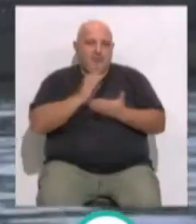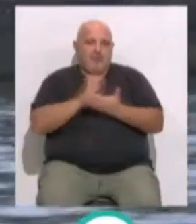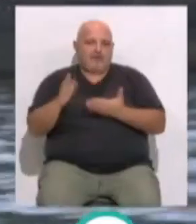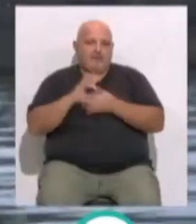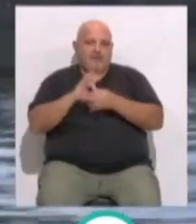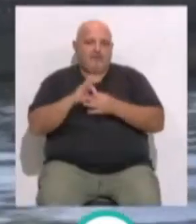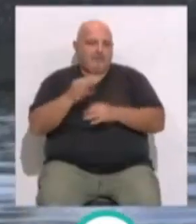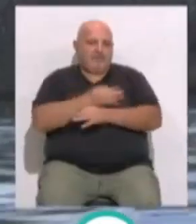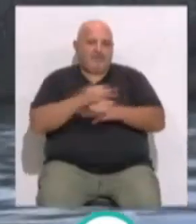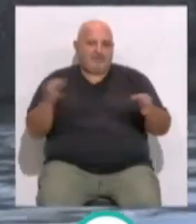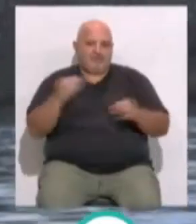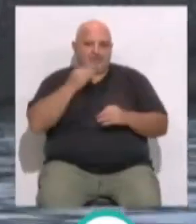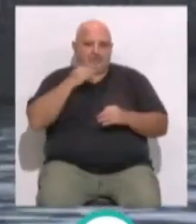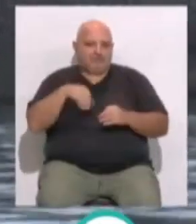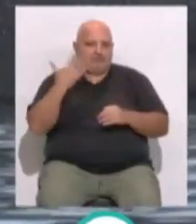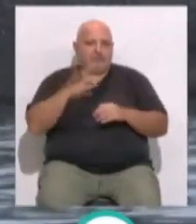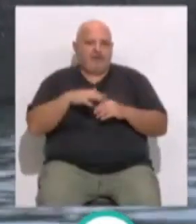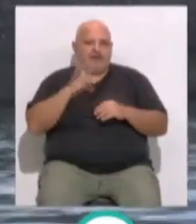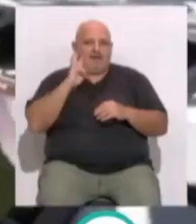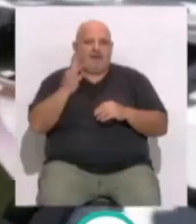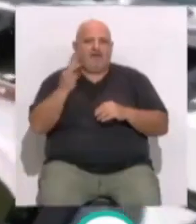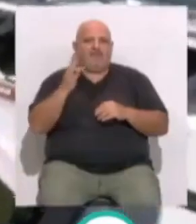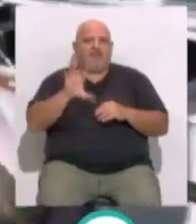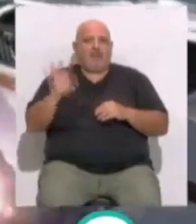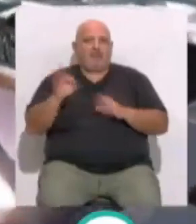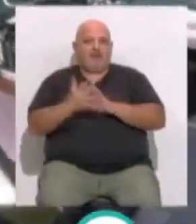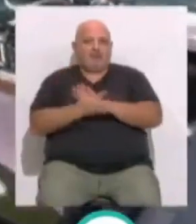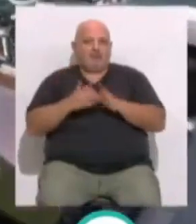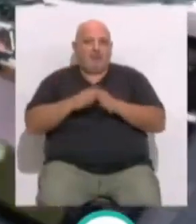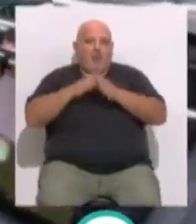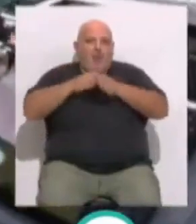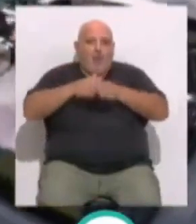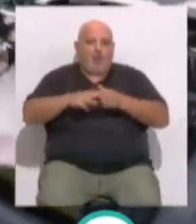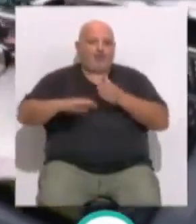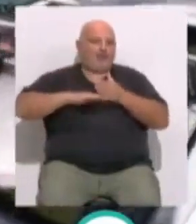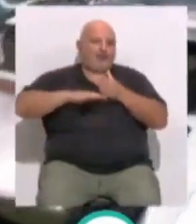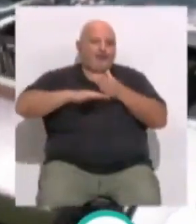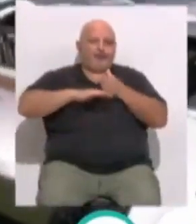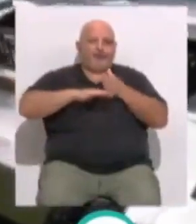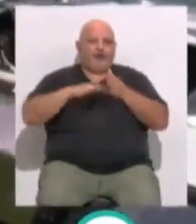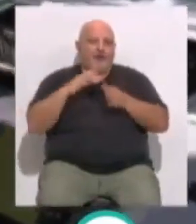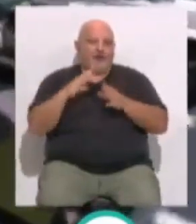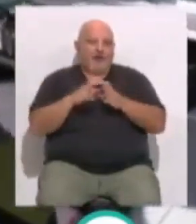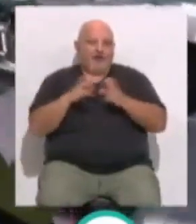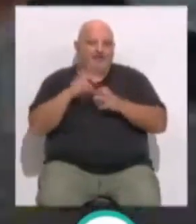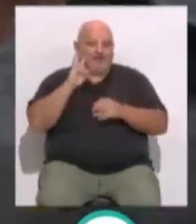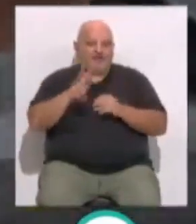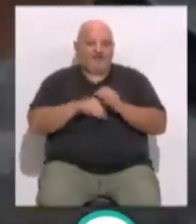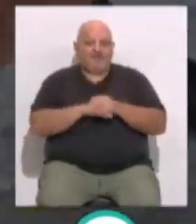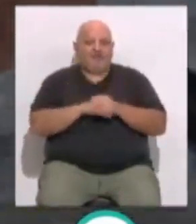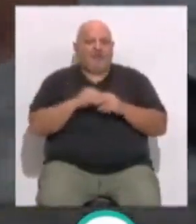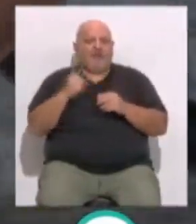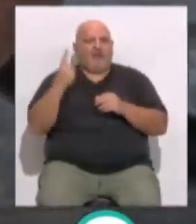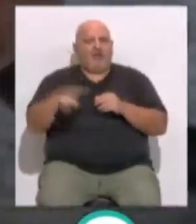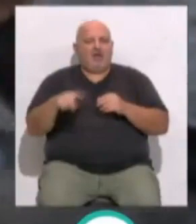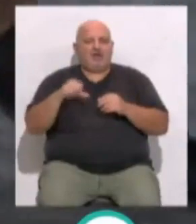perfecto... ...situado para ver a los F-50 volar y nosotros con muchas ganas de darlo todo. Tenemos